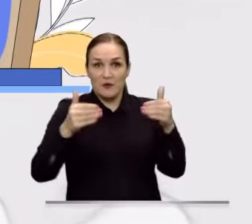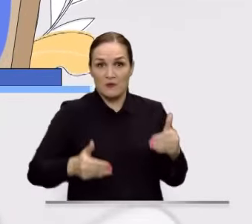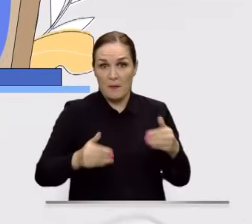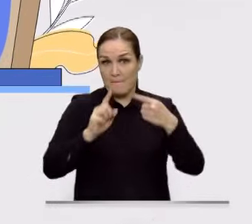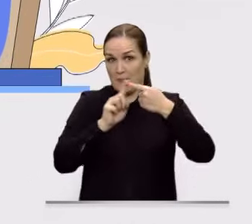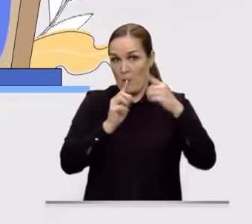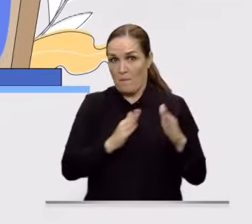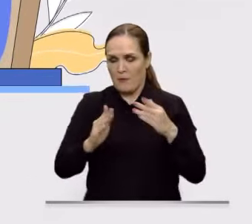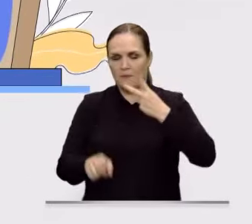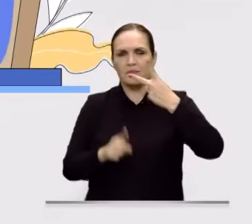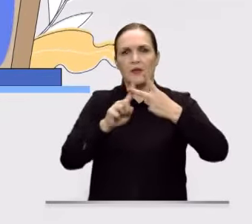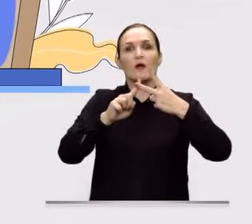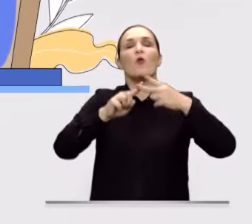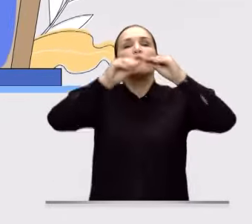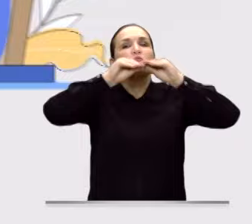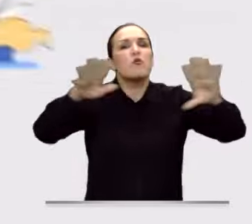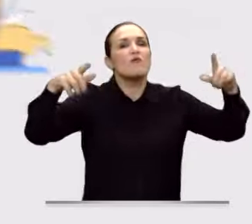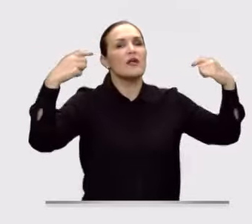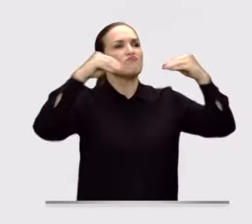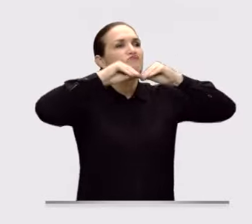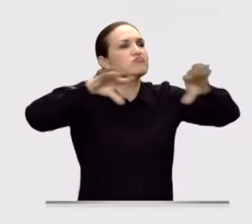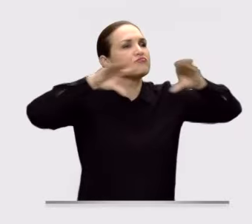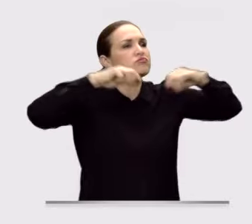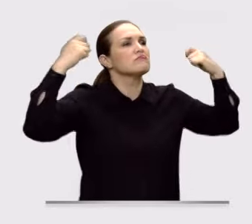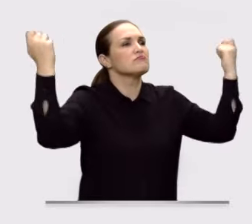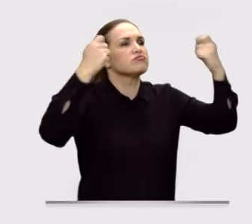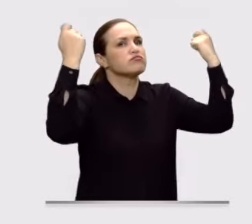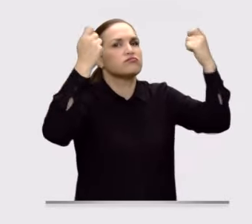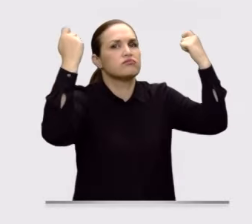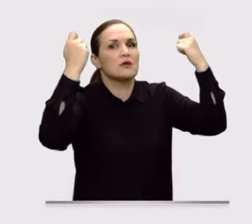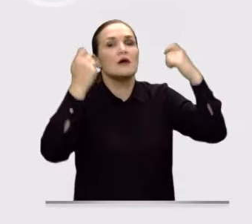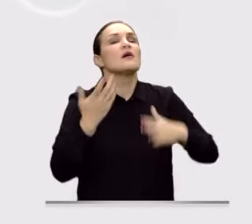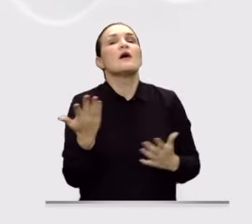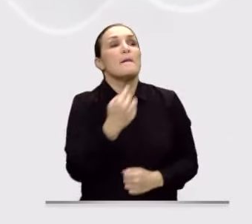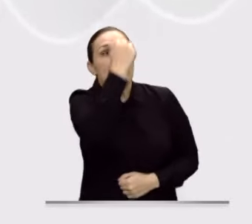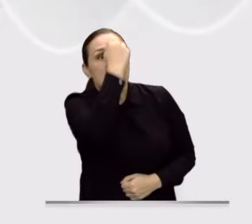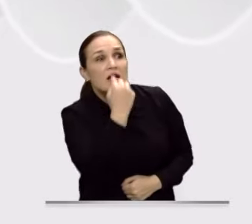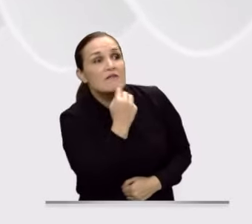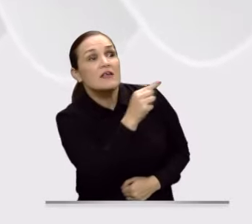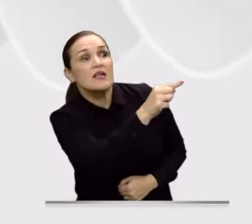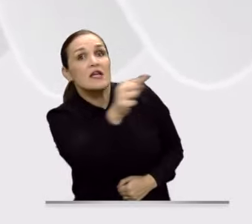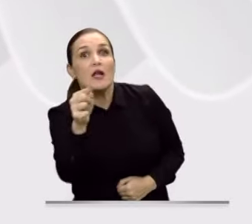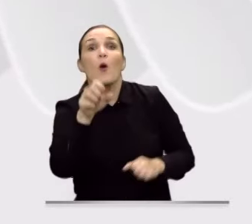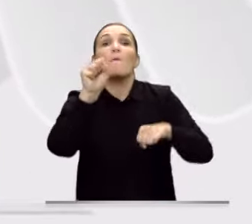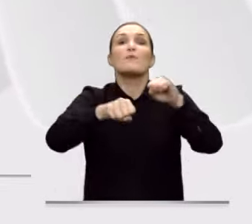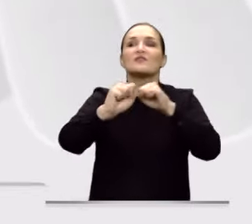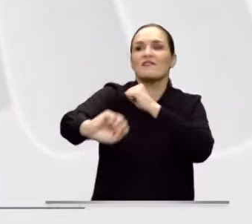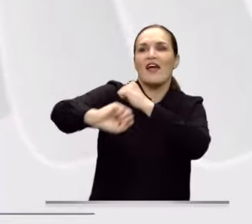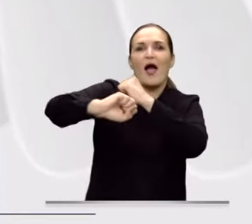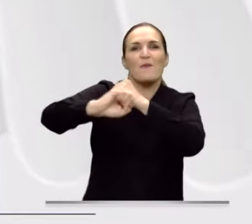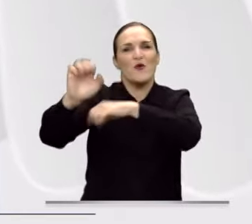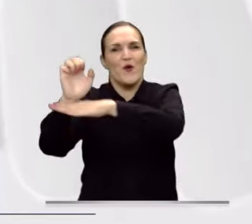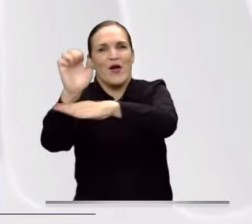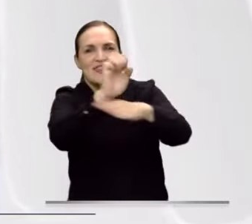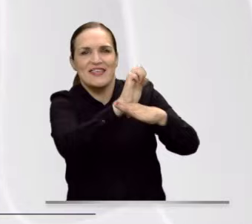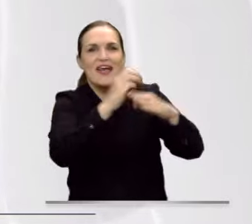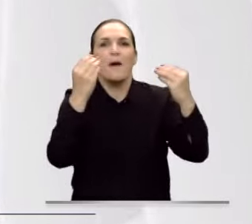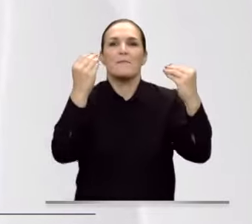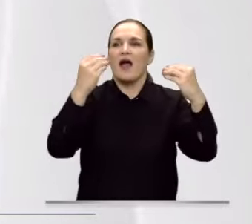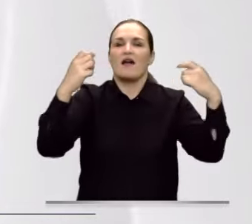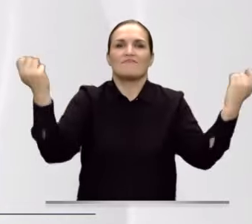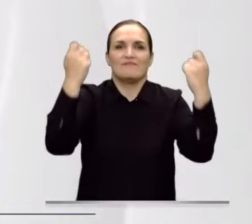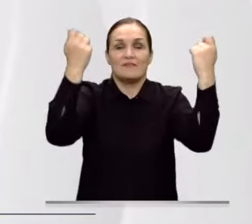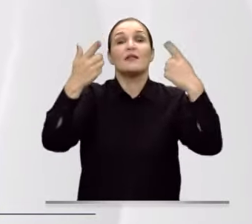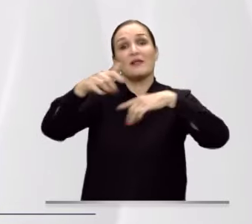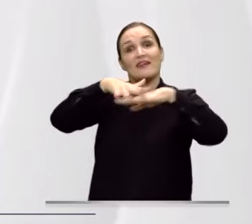misma para el proceso de inclusión de personas con discapacidad. Segundo, publicidad-difusión. En esta etapa se debe dar a conocer el perfil.